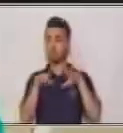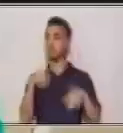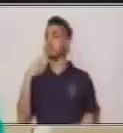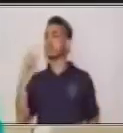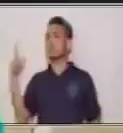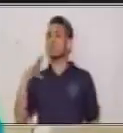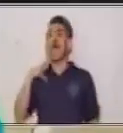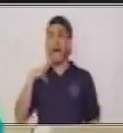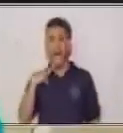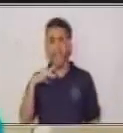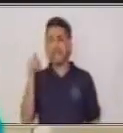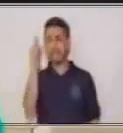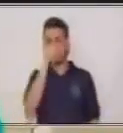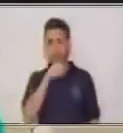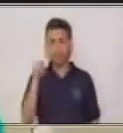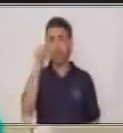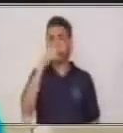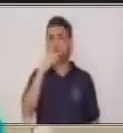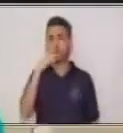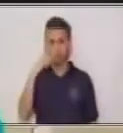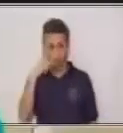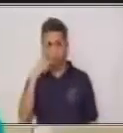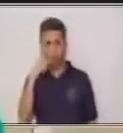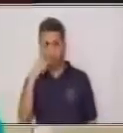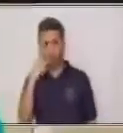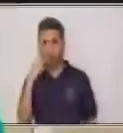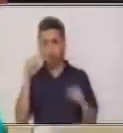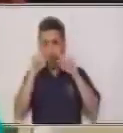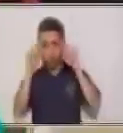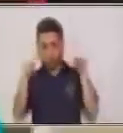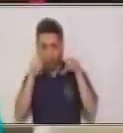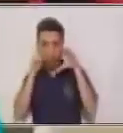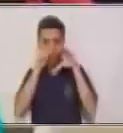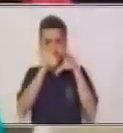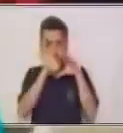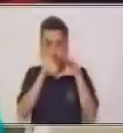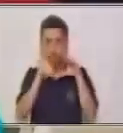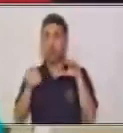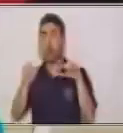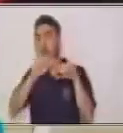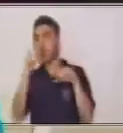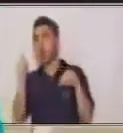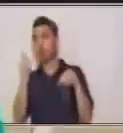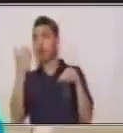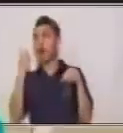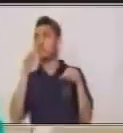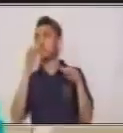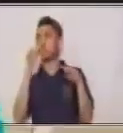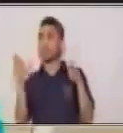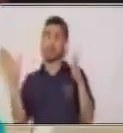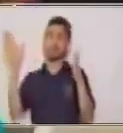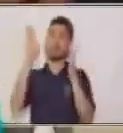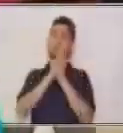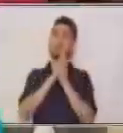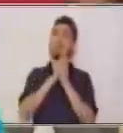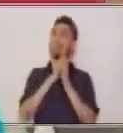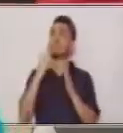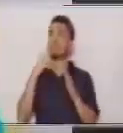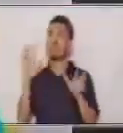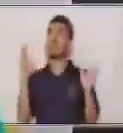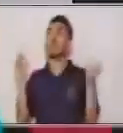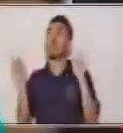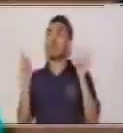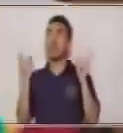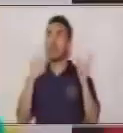rojo dentro del cuadro y uno azul encima. ¿A cuál corresponde de los que están ahí? Muy bien, ¿ya lo